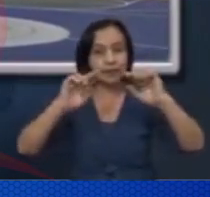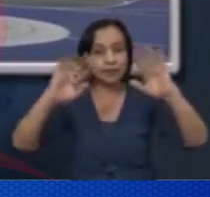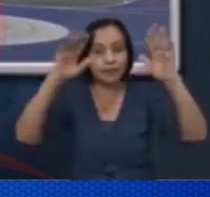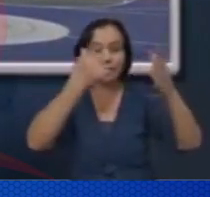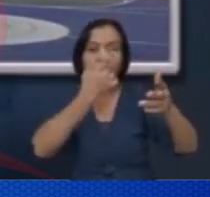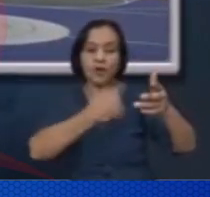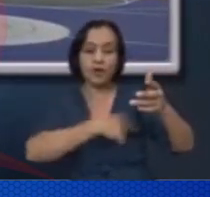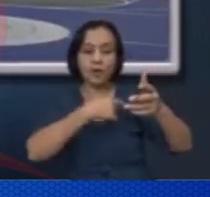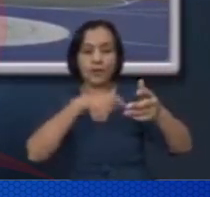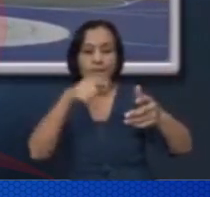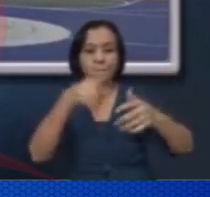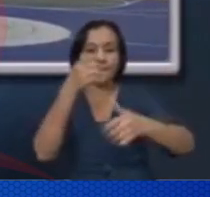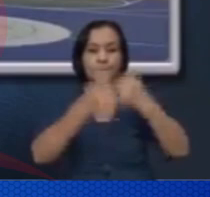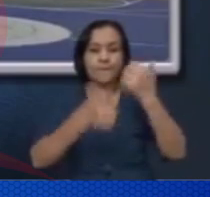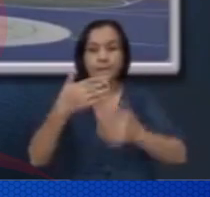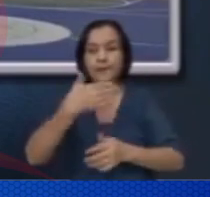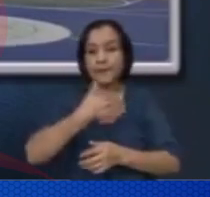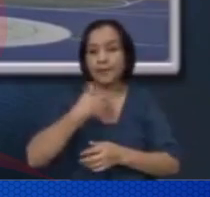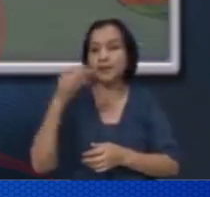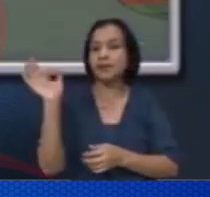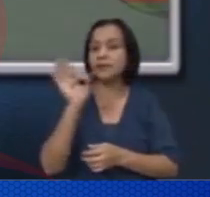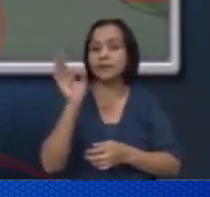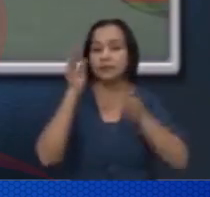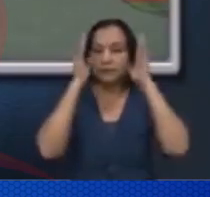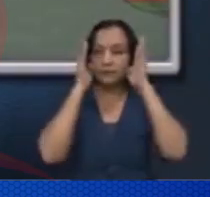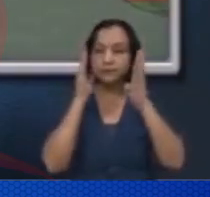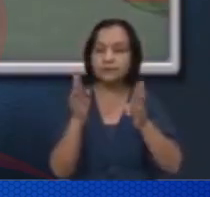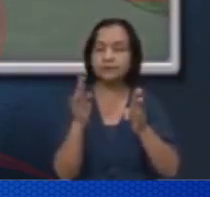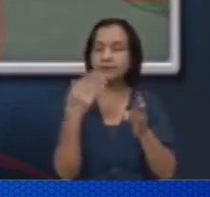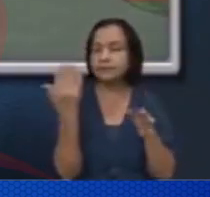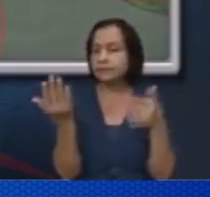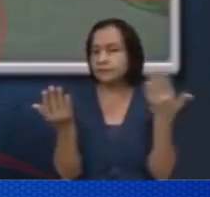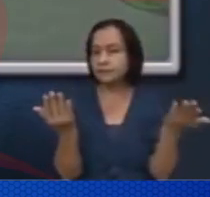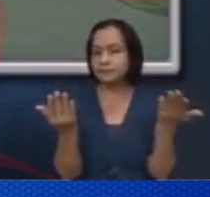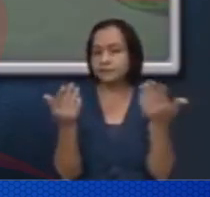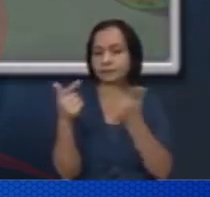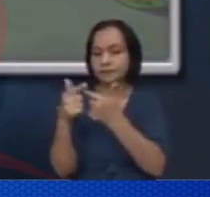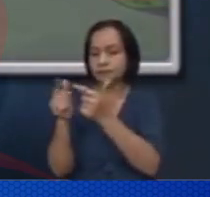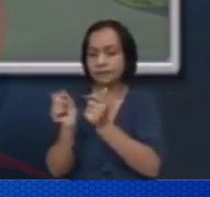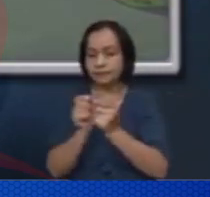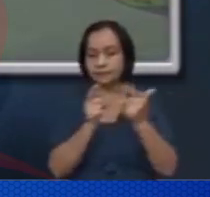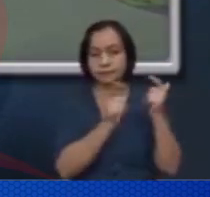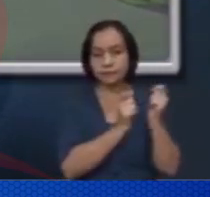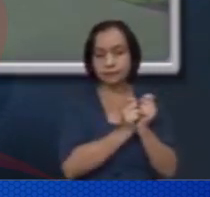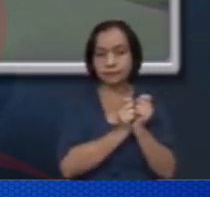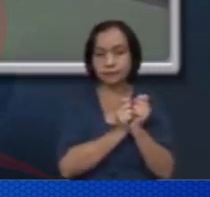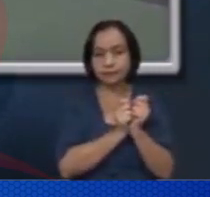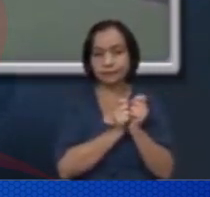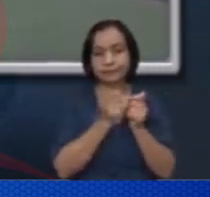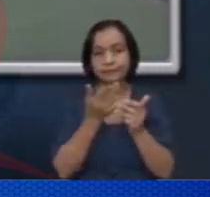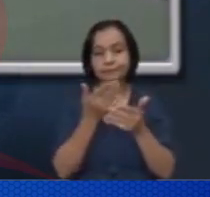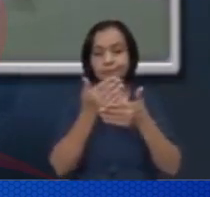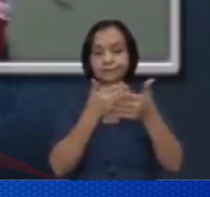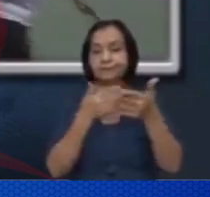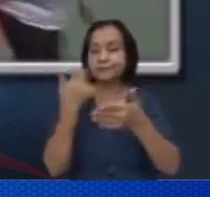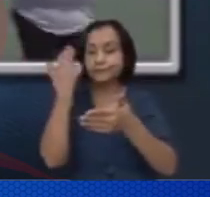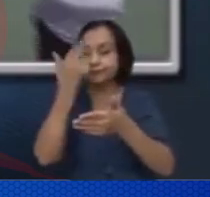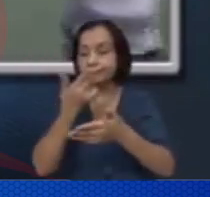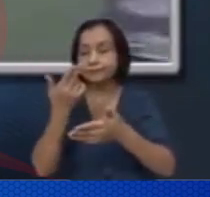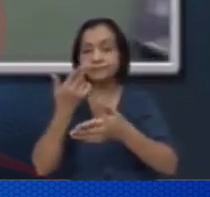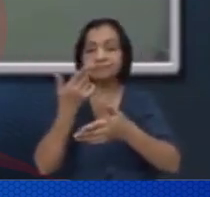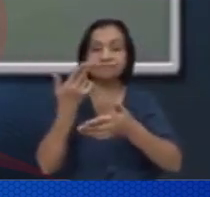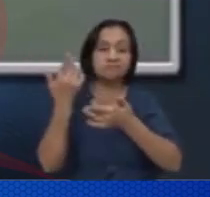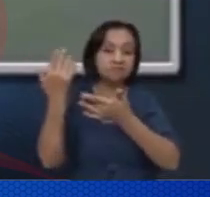Si ustedes pueden ver ahí, tenemos 238 millones de Córdobas. O un monto significativo para nueve escuelas. Son escuelas que